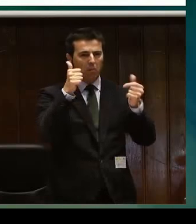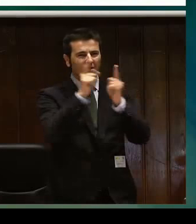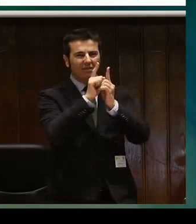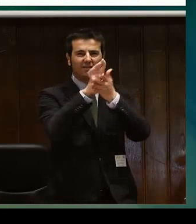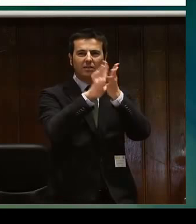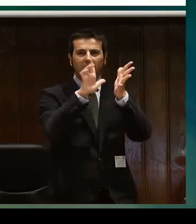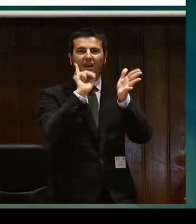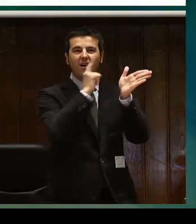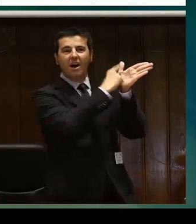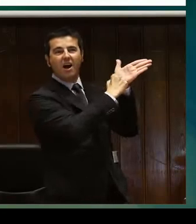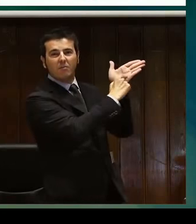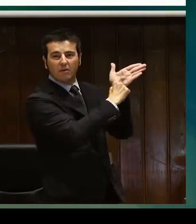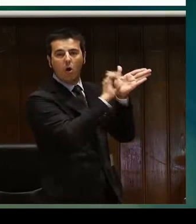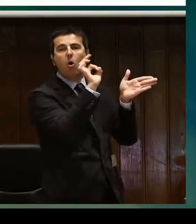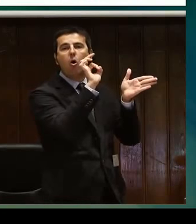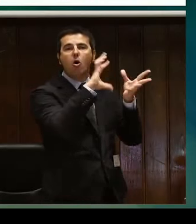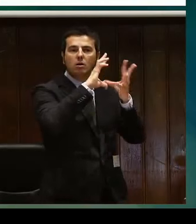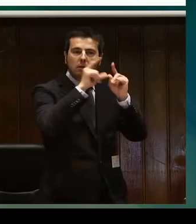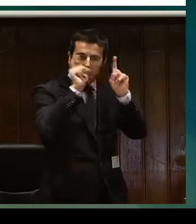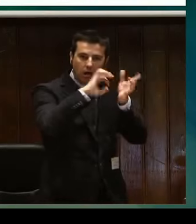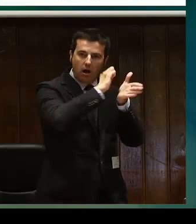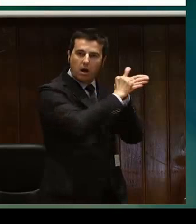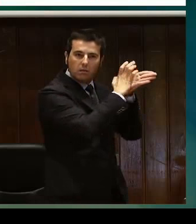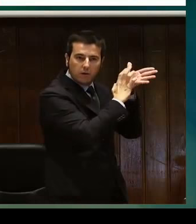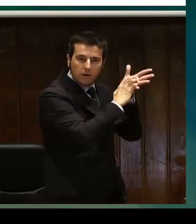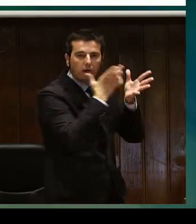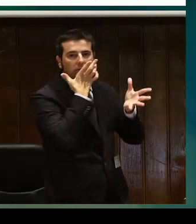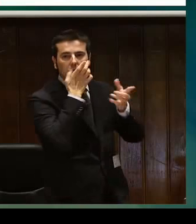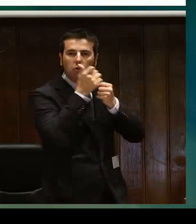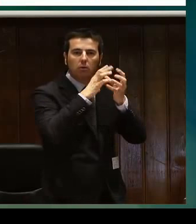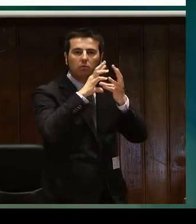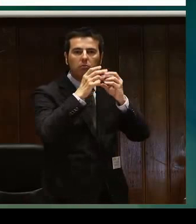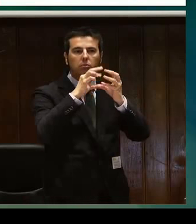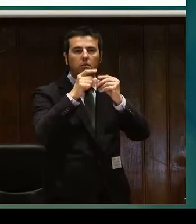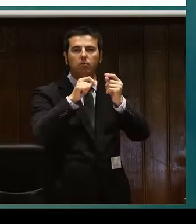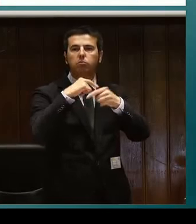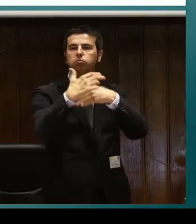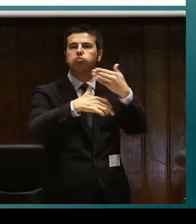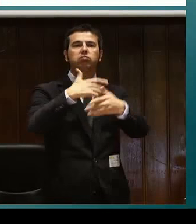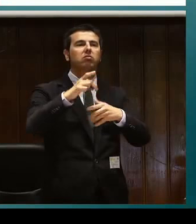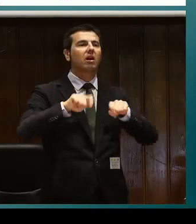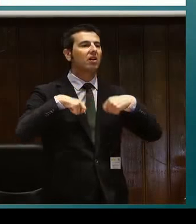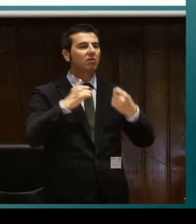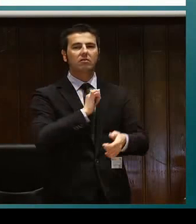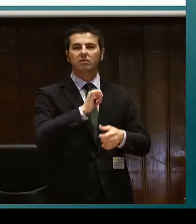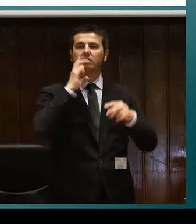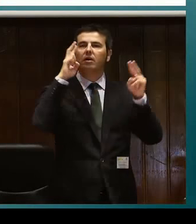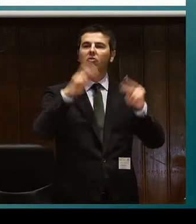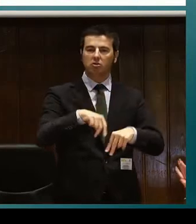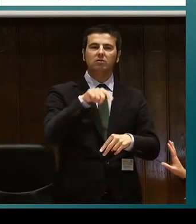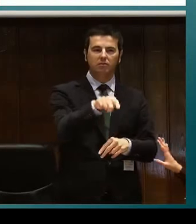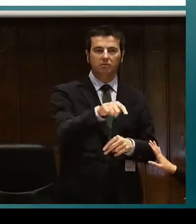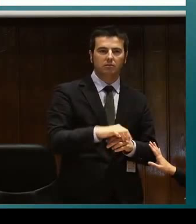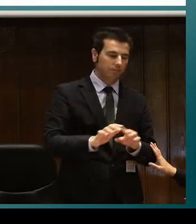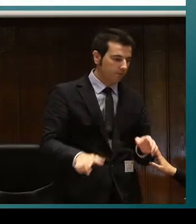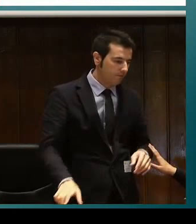excluida. Y vosotros pensaréis, ¿y cómo se empieza a comunicar una persona sordociega que viene de la comunidad sorda y una persona sordociega que viene de la comunidad ciega?